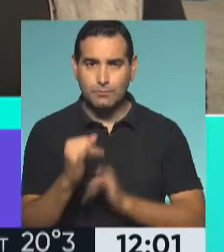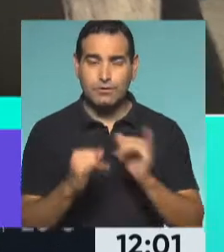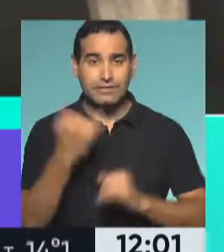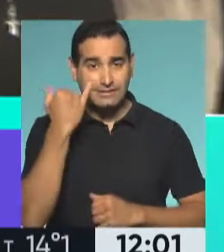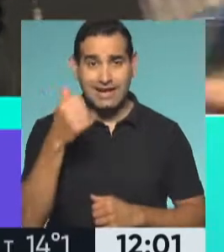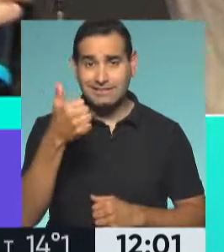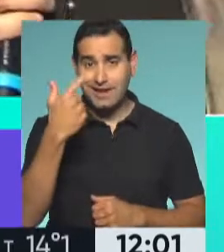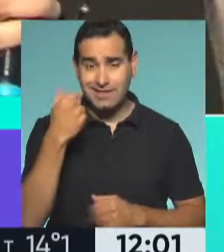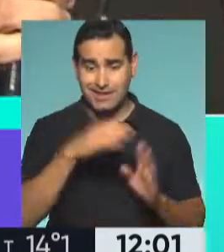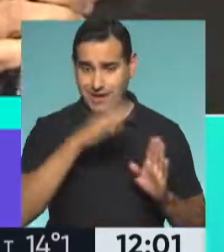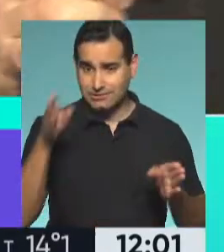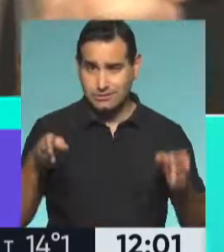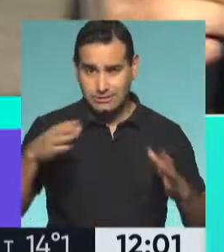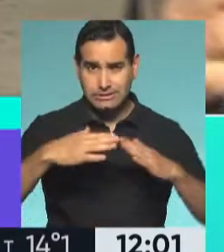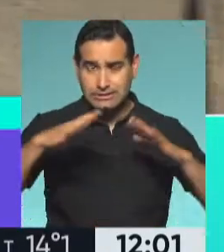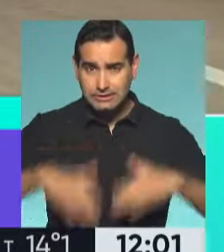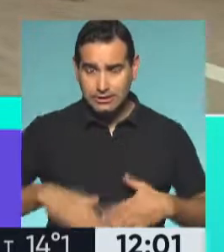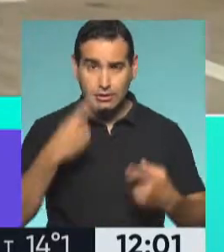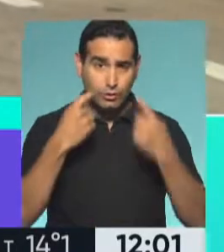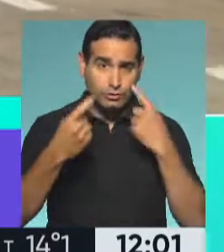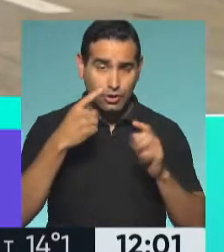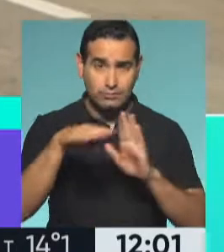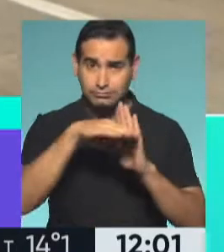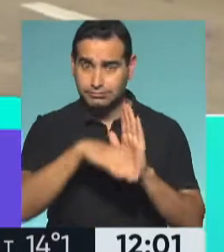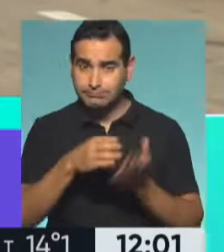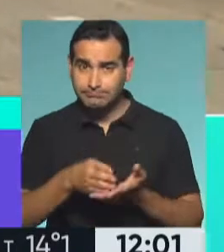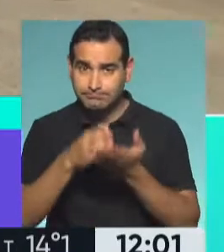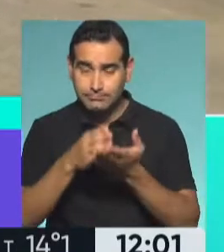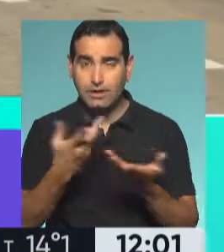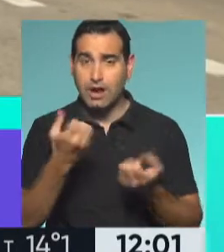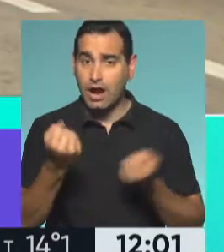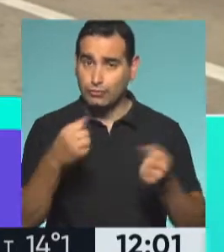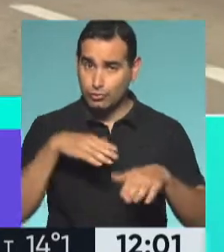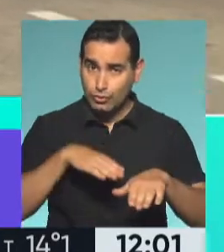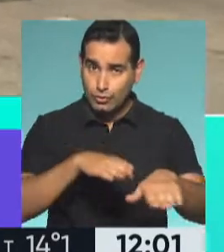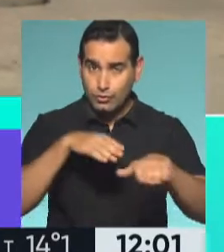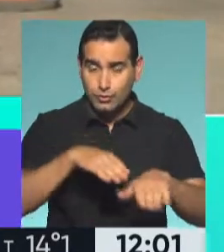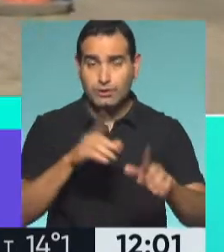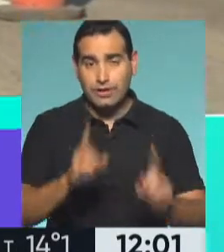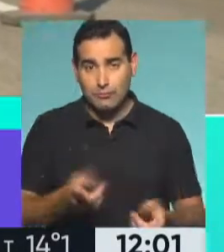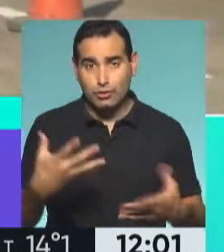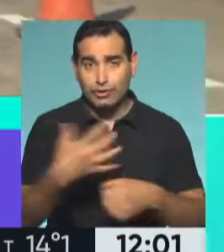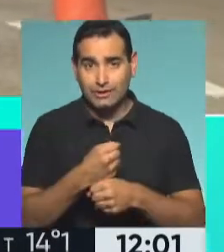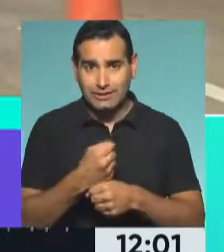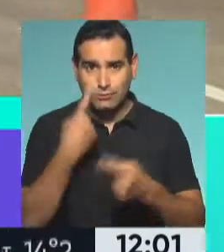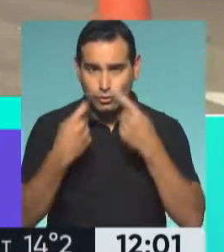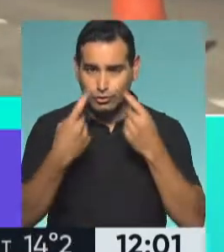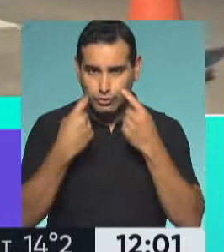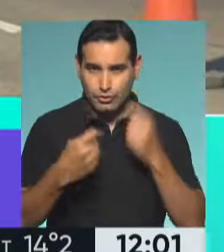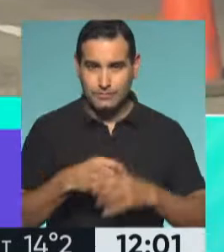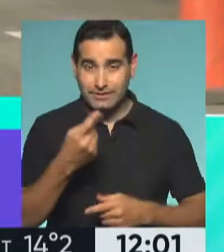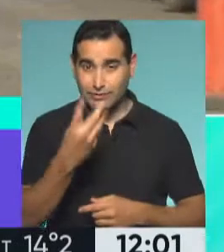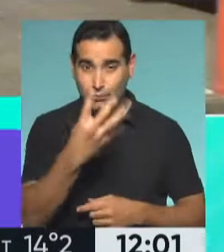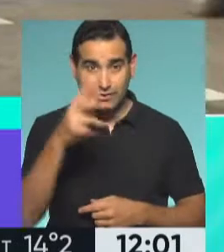día de confinamiento, controles, restricciones, no solamente a los automovilistas sino también por supuesto a los colectivos. Aquí tenemos el